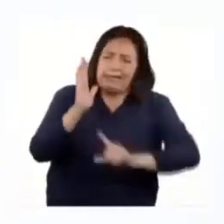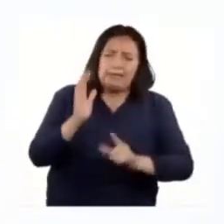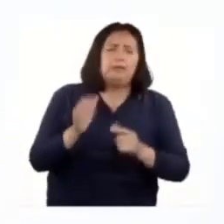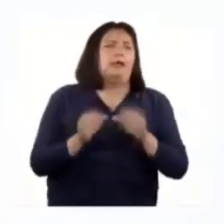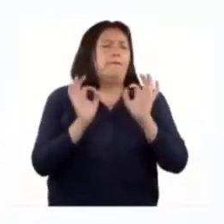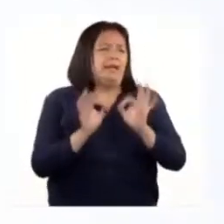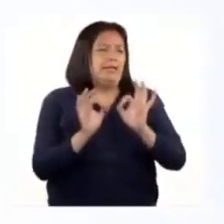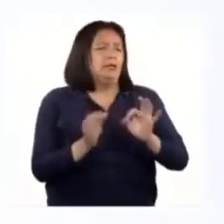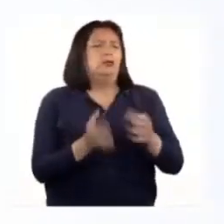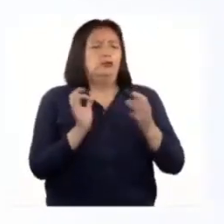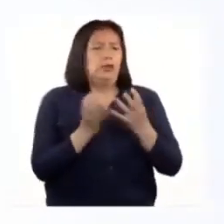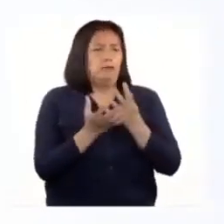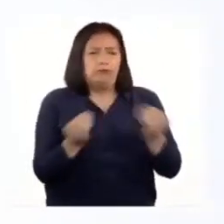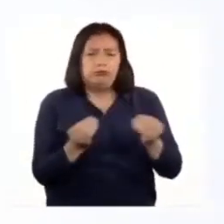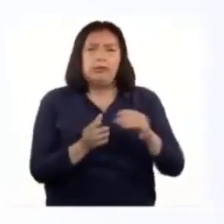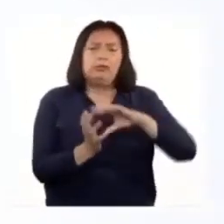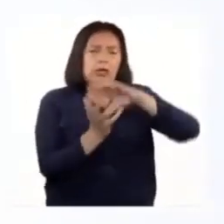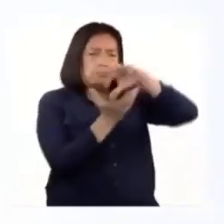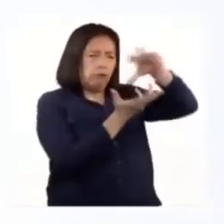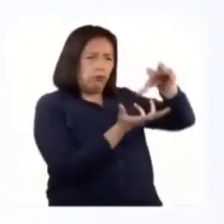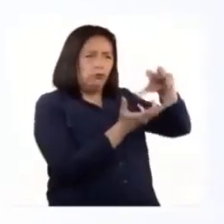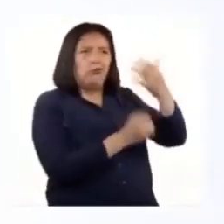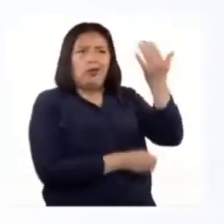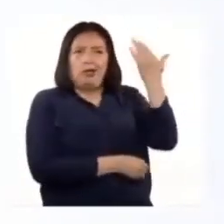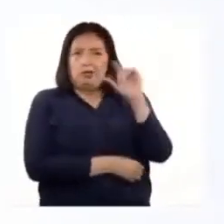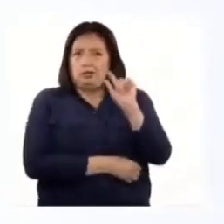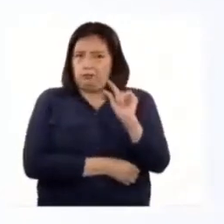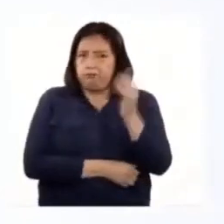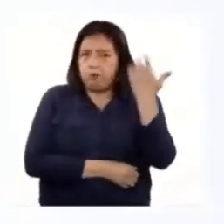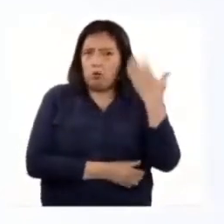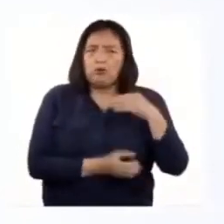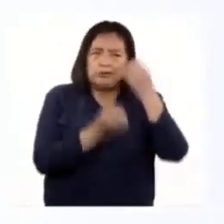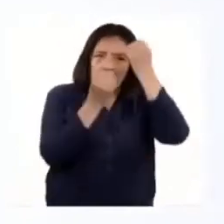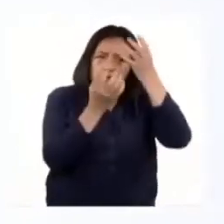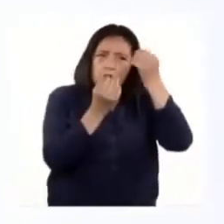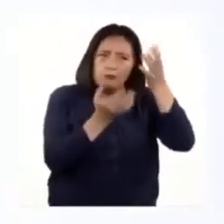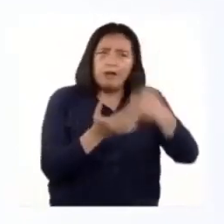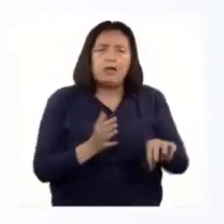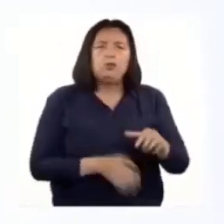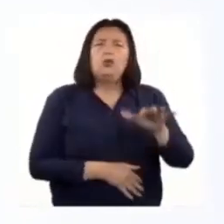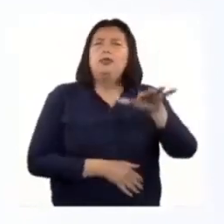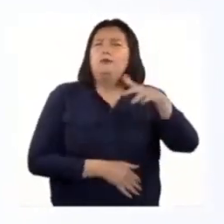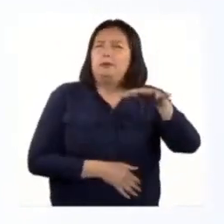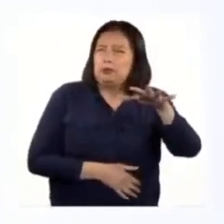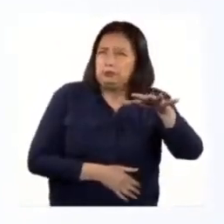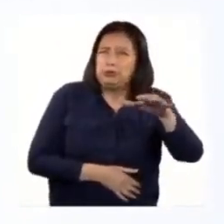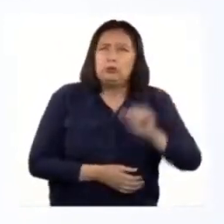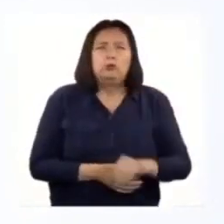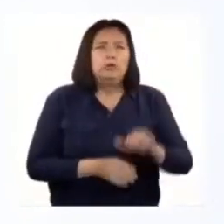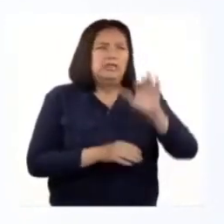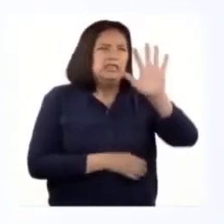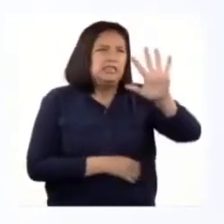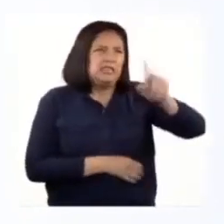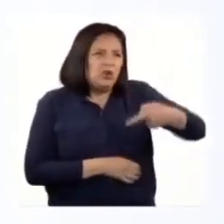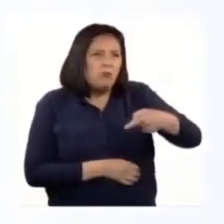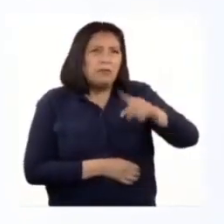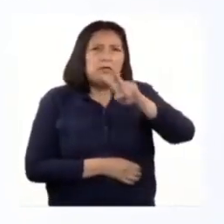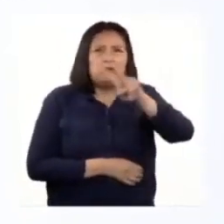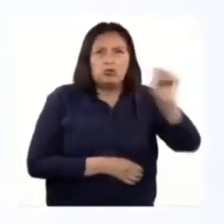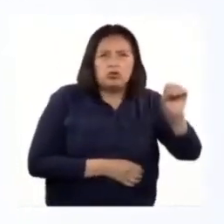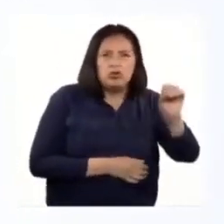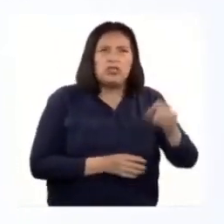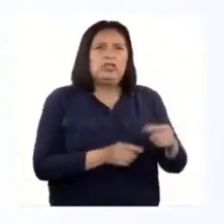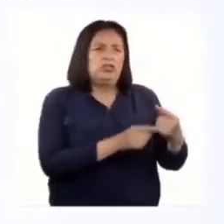a nivel mundial. Recientemente se ha reportado que aproximadamente 5.200